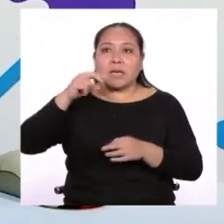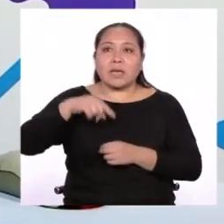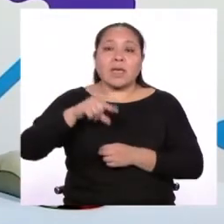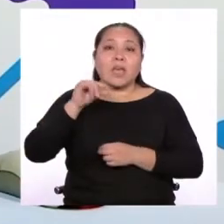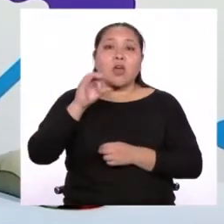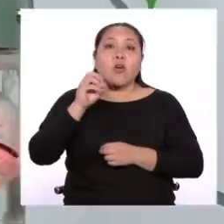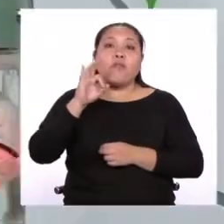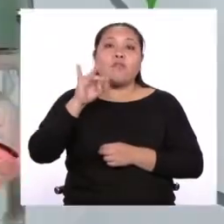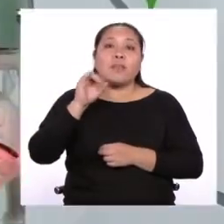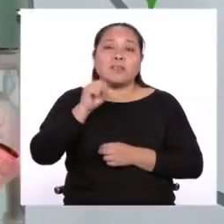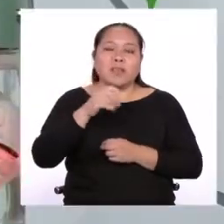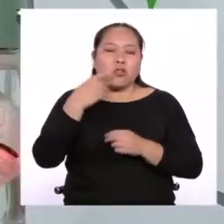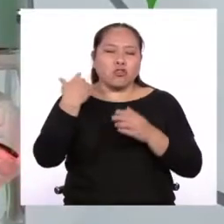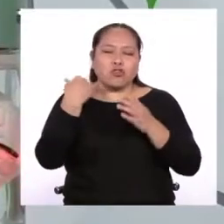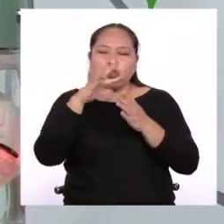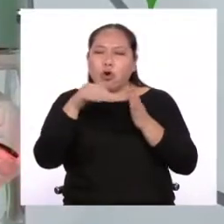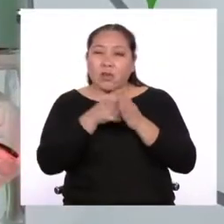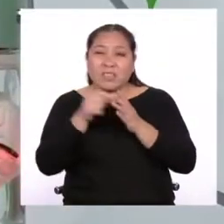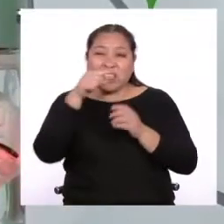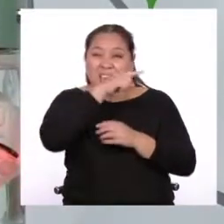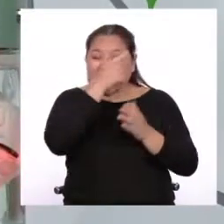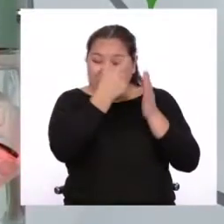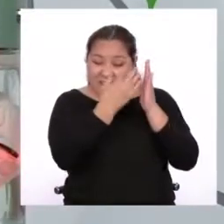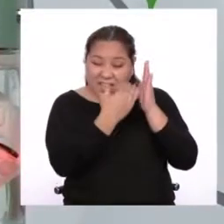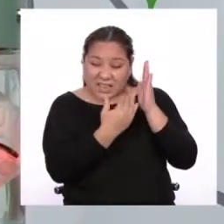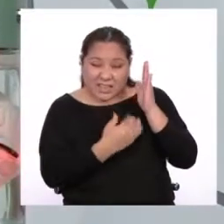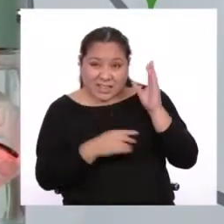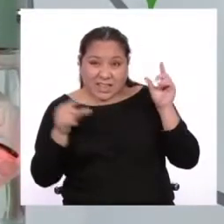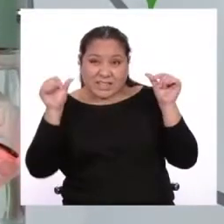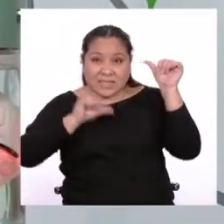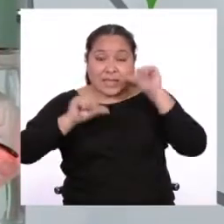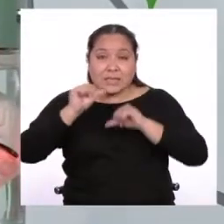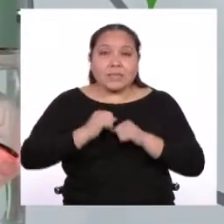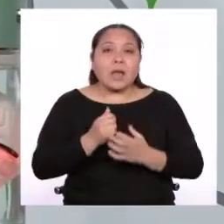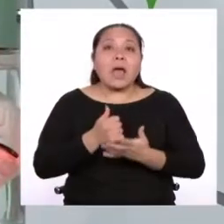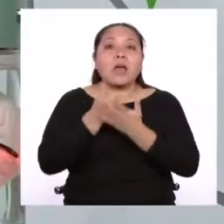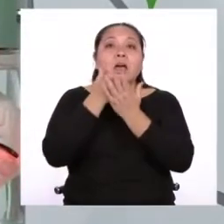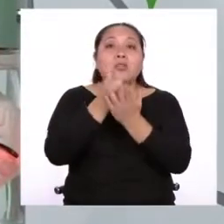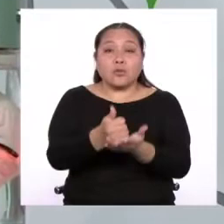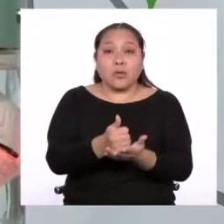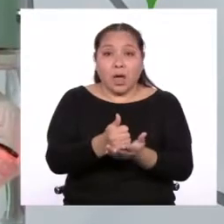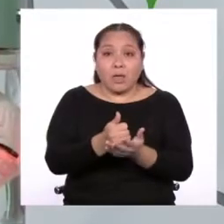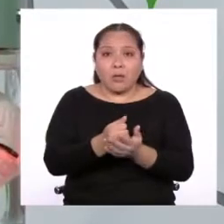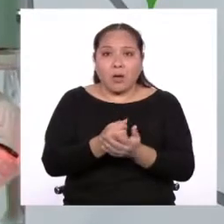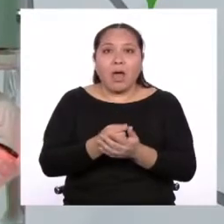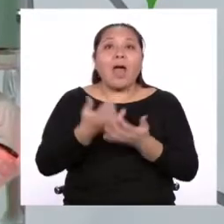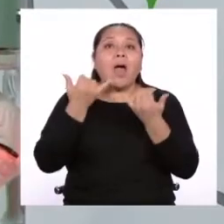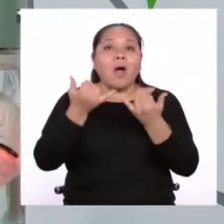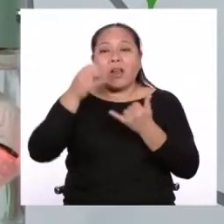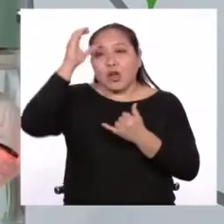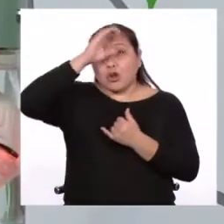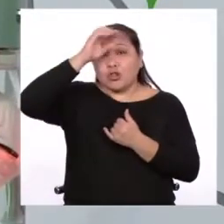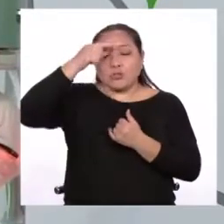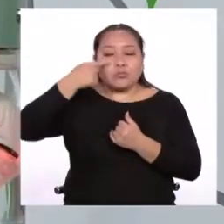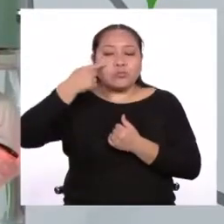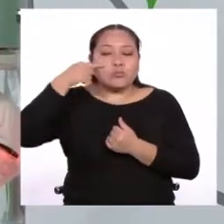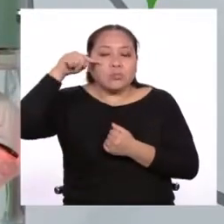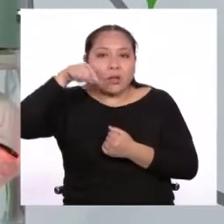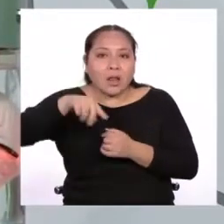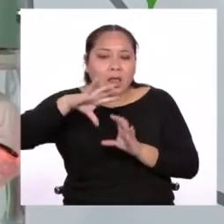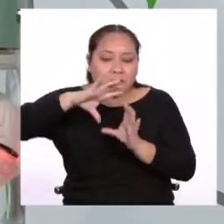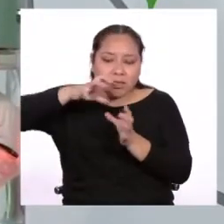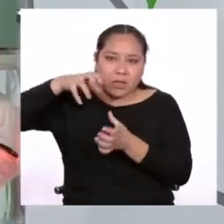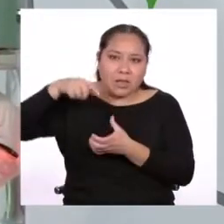geofísica. Todas estas ciencias han aportado desde el inicio de la humanidad al conocimiento que tenemos sobre la tierra. E incluso